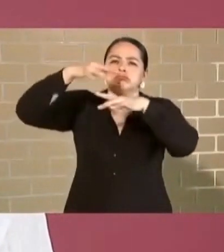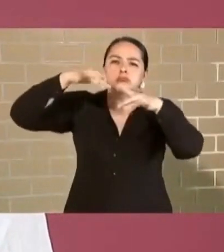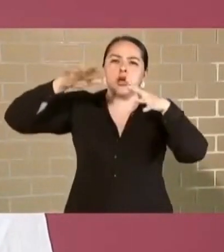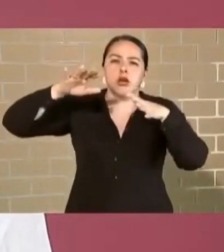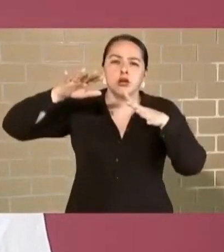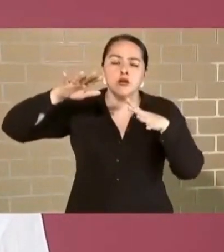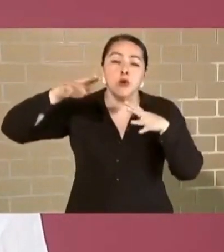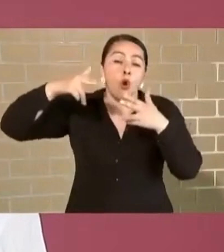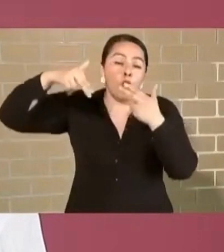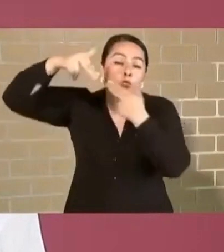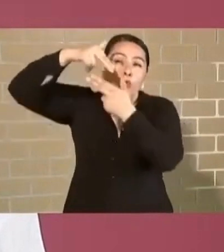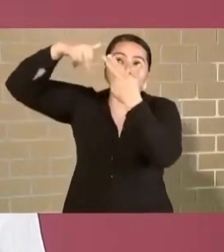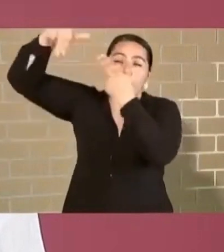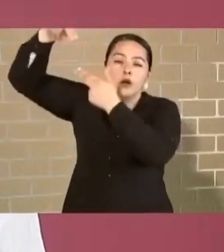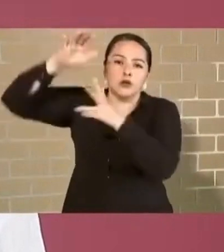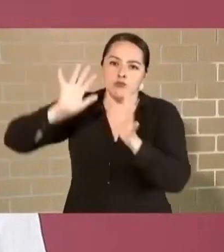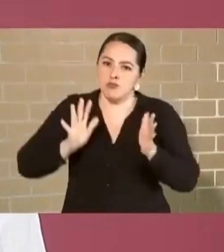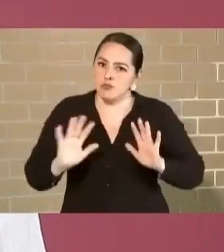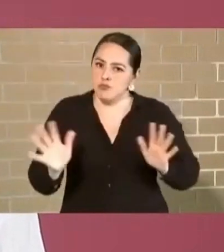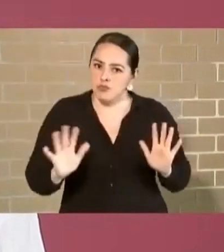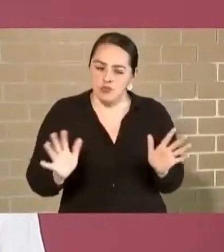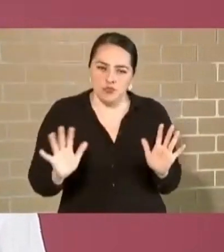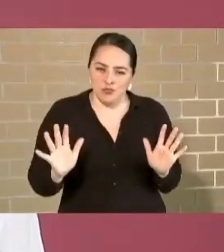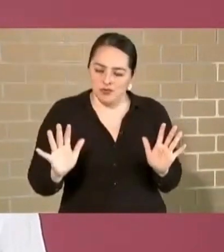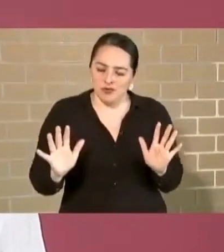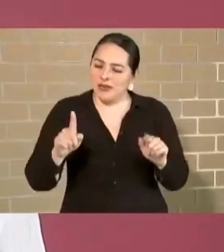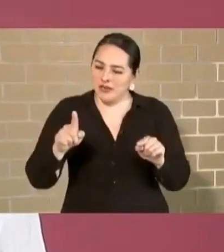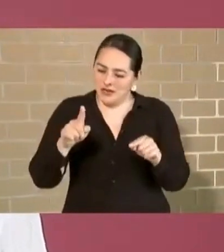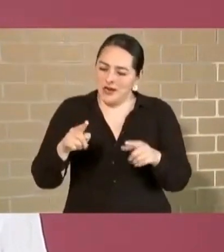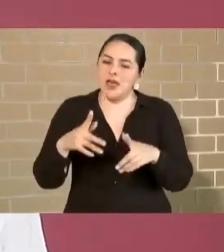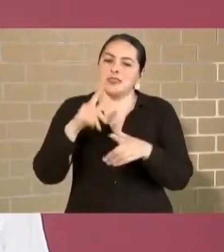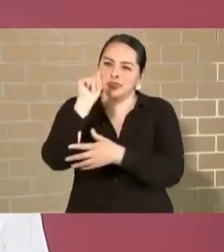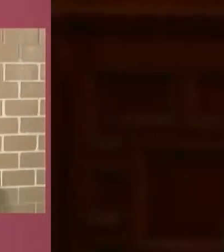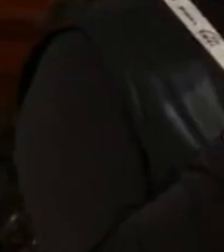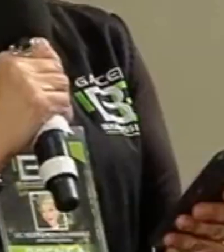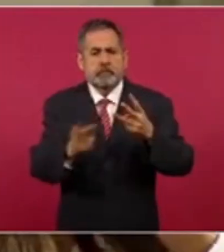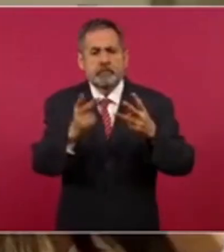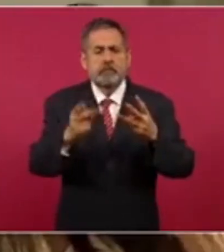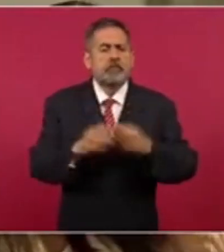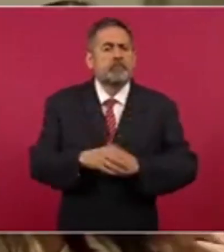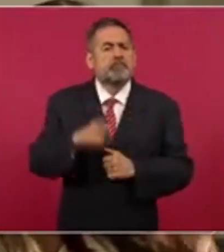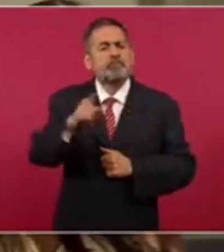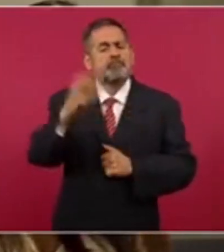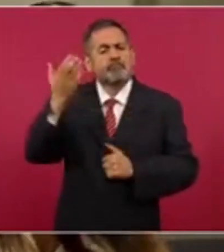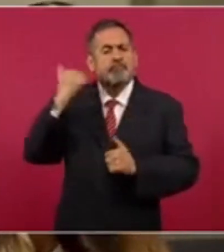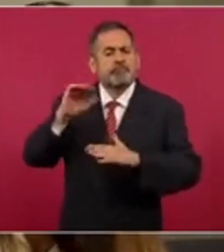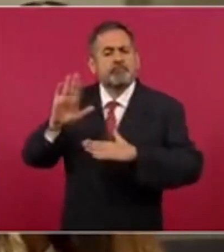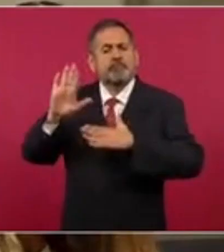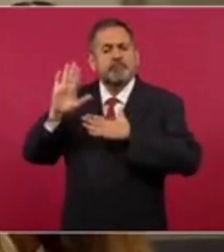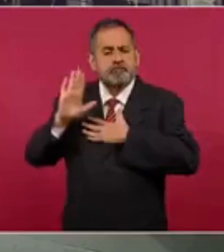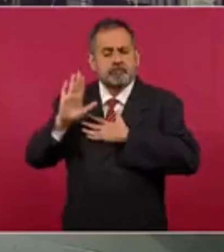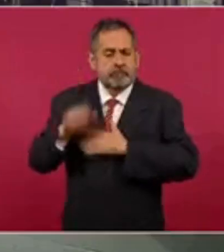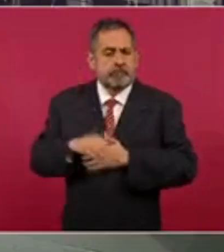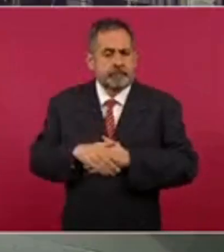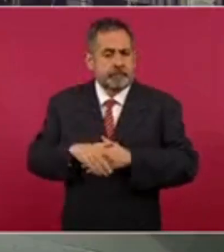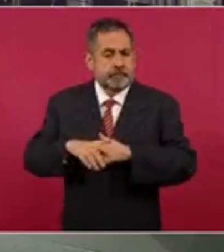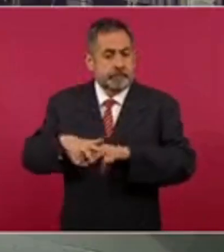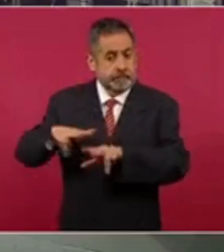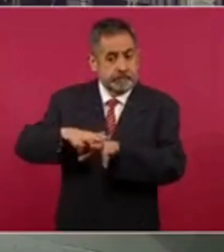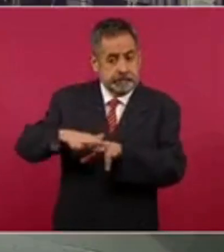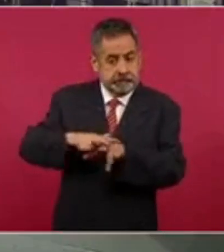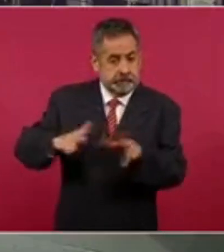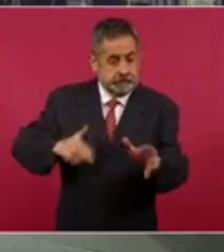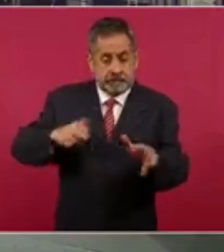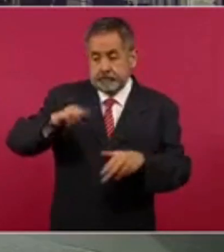ya en plan en el programa del Tren Maya. Se prometido que el Tren Maya se inaugurará